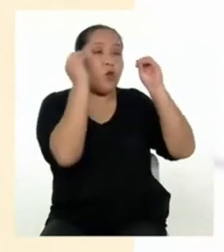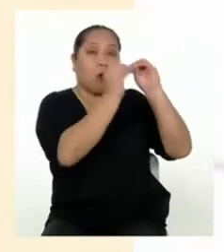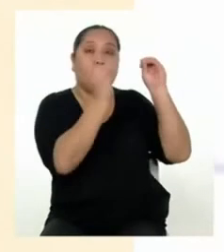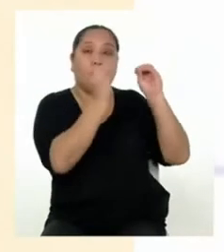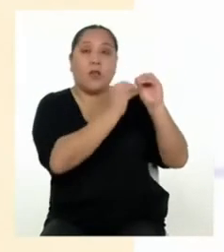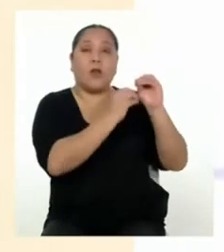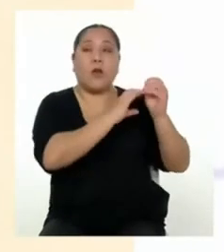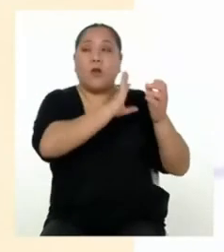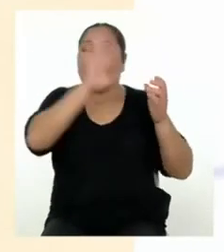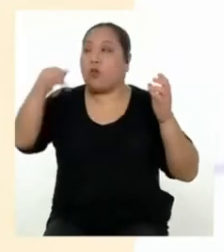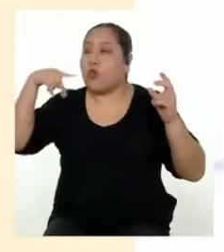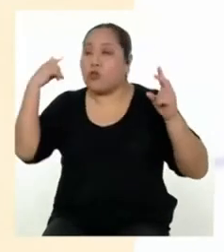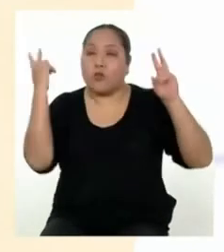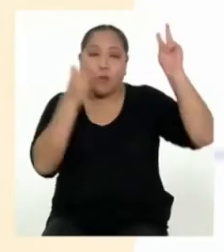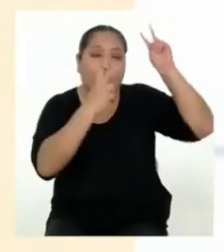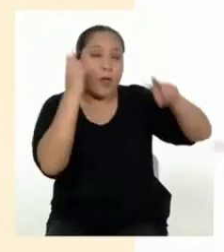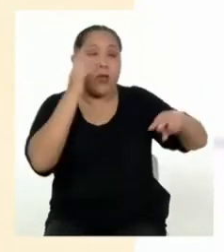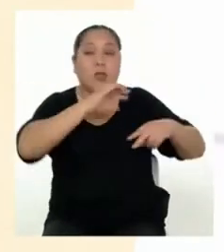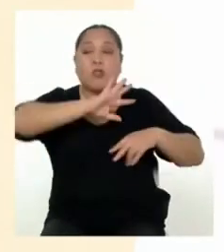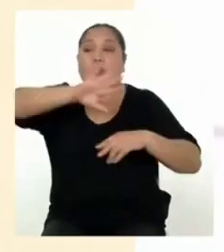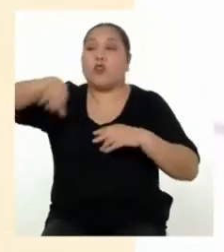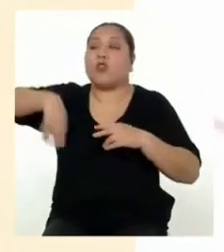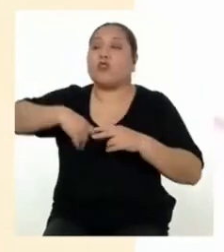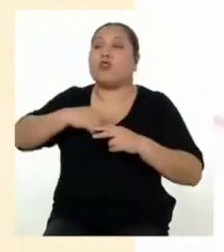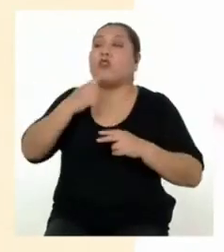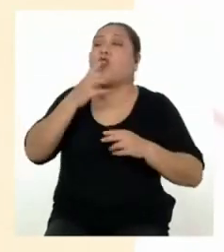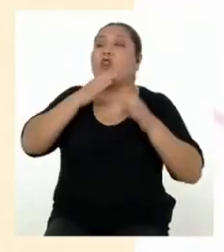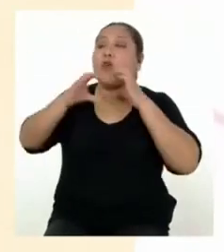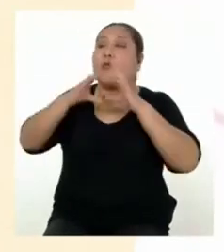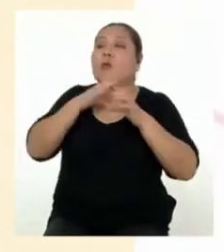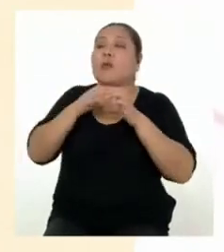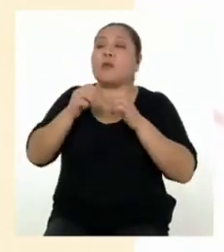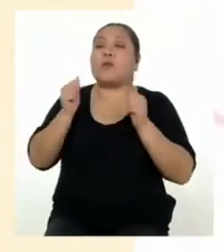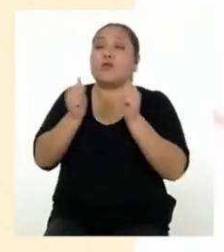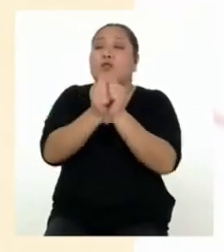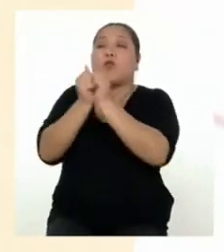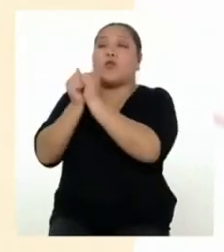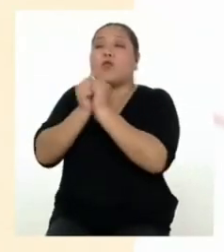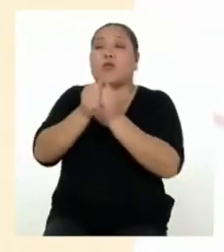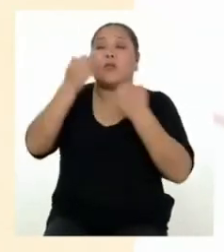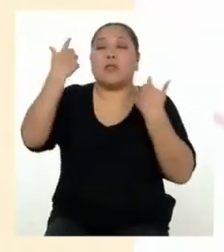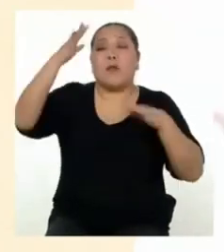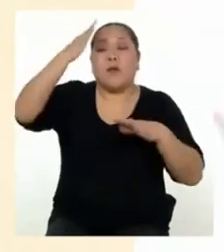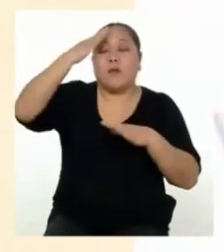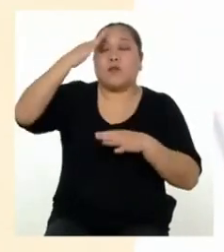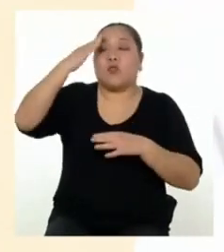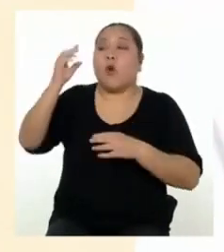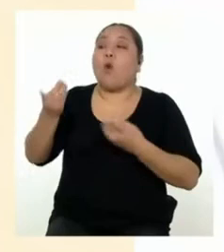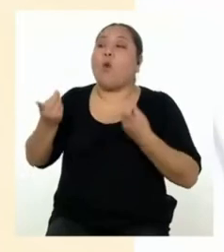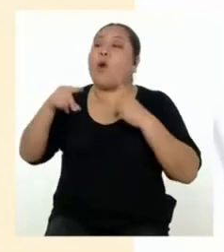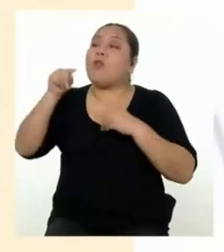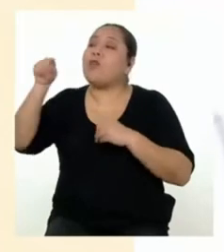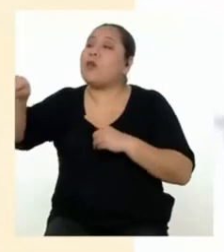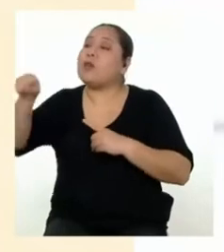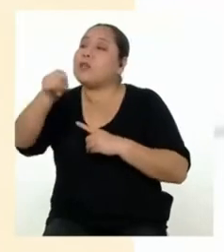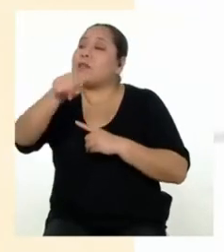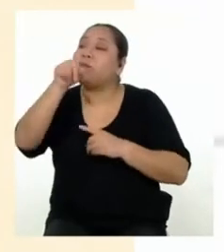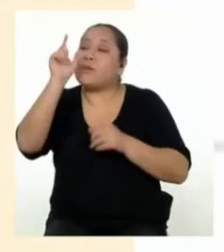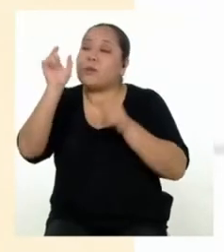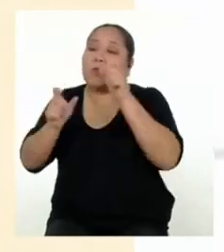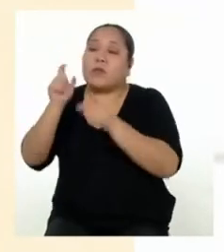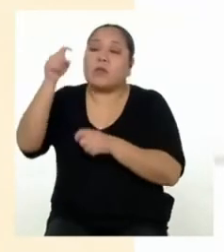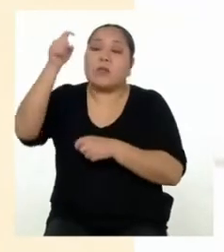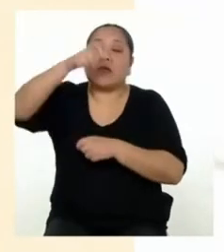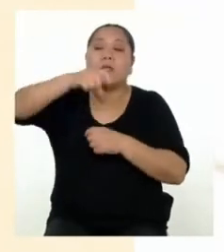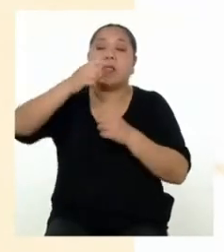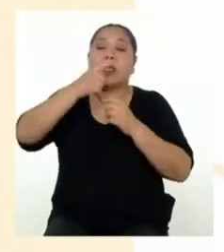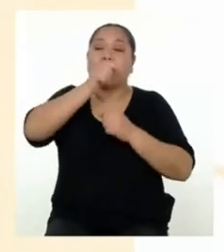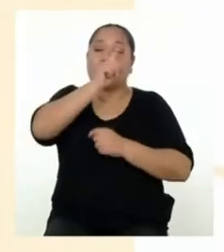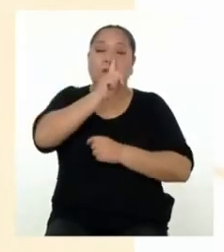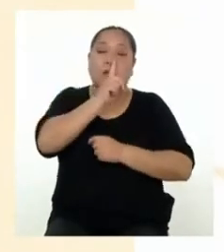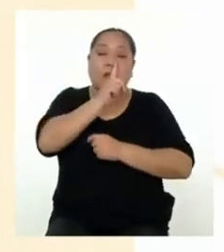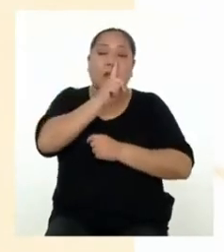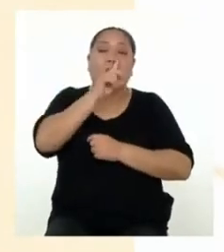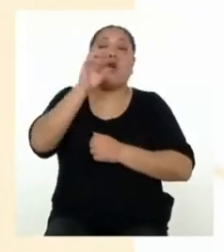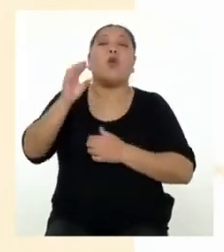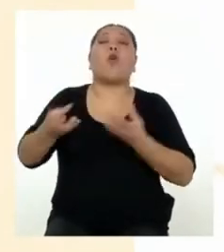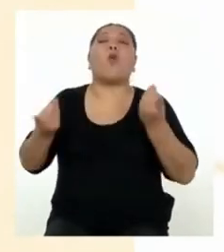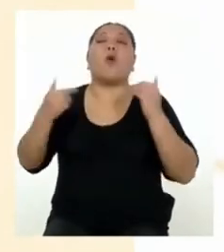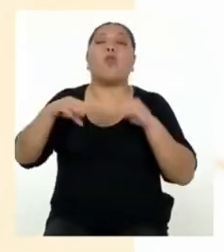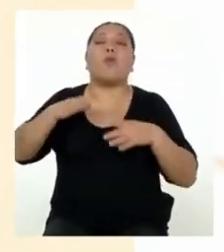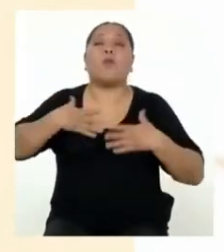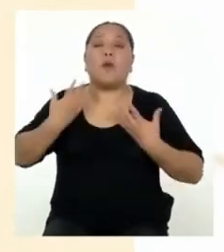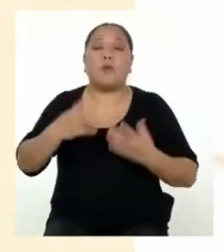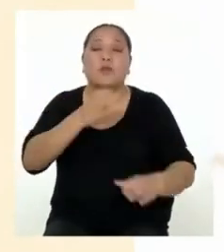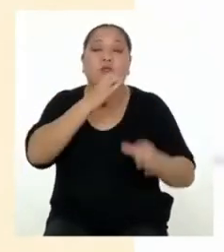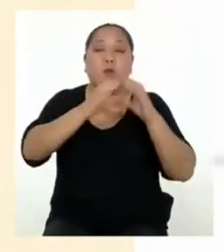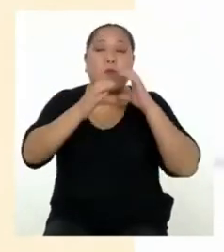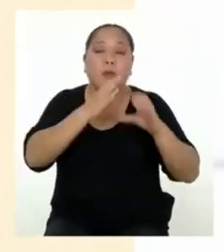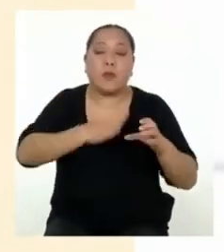para todas y todos y lo conversamos juntos, sabremos en qué momento los demás necesitan silencio y qué momentos tenemos para compartir